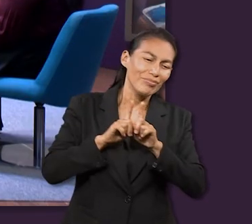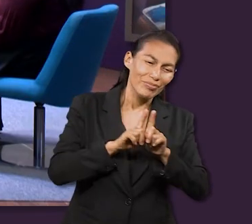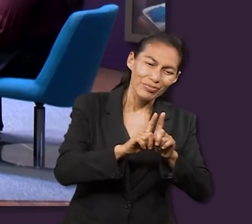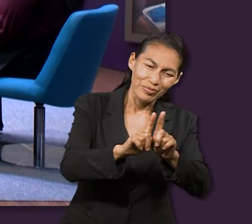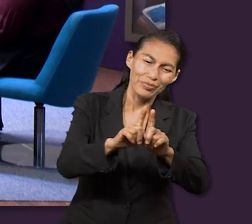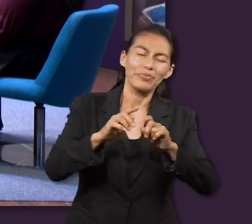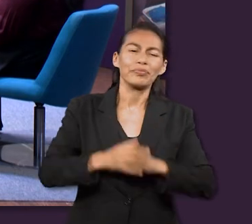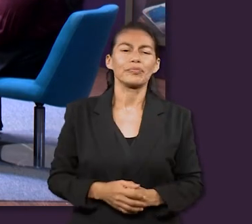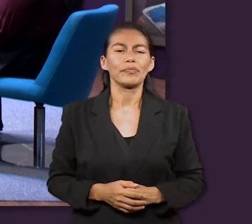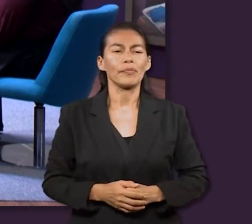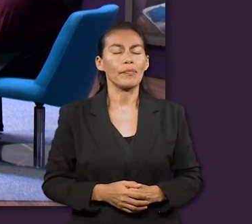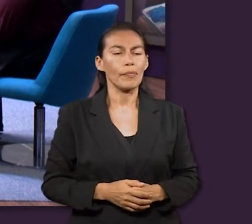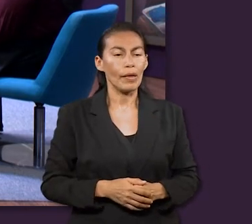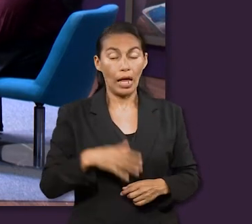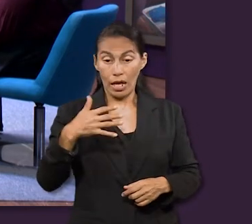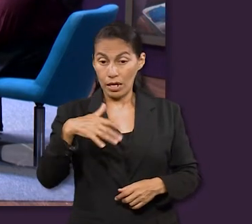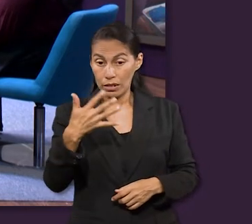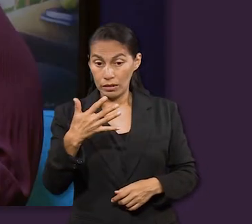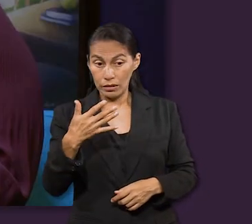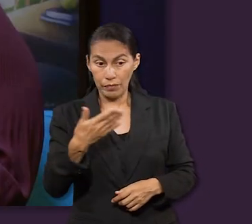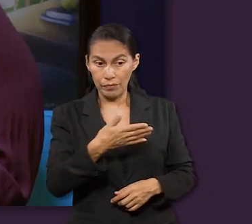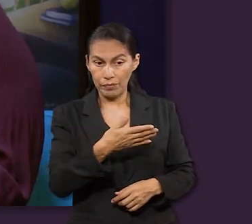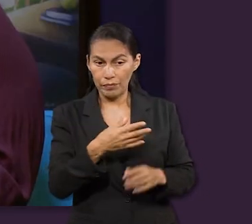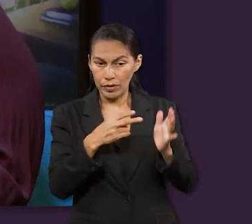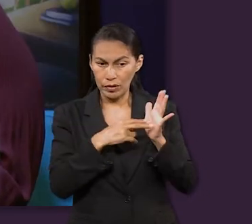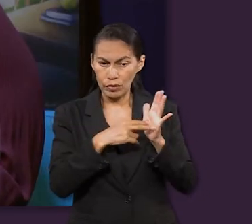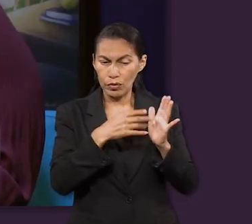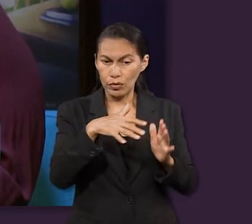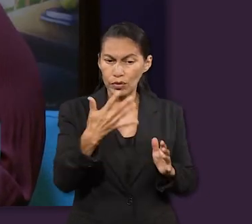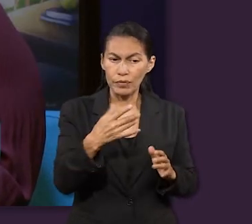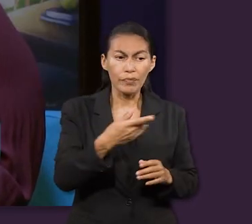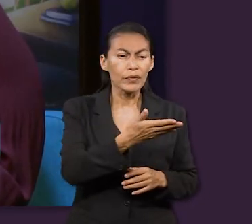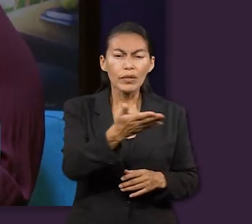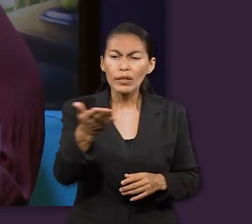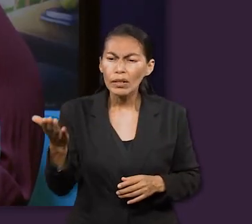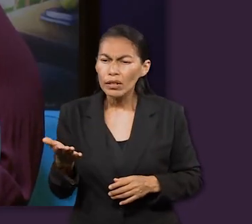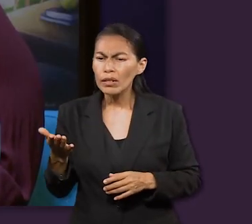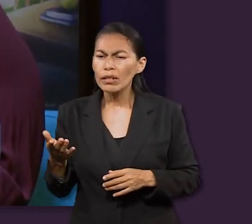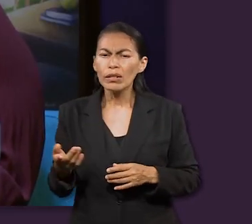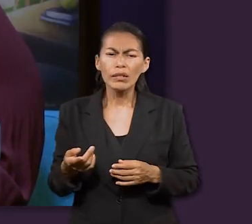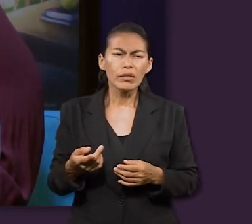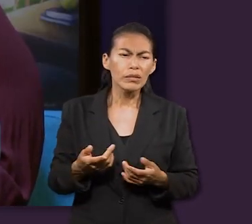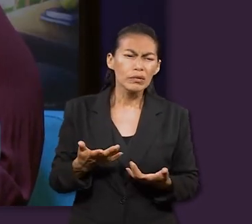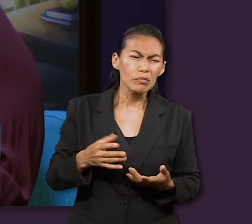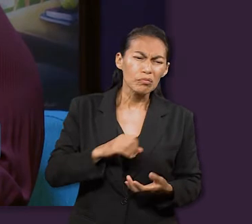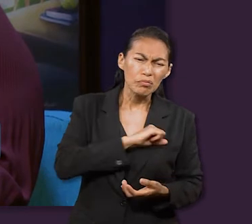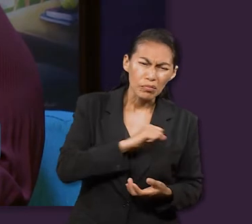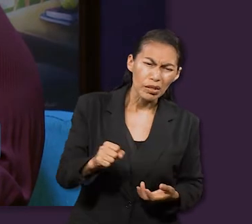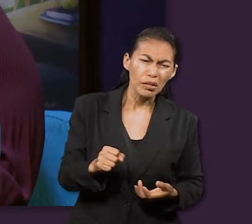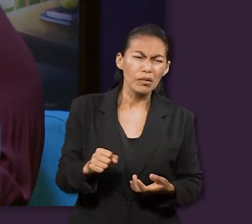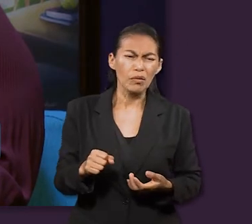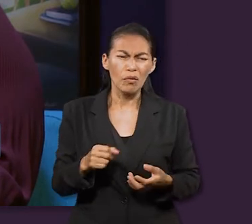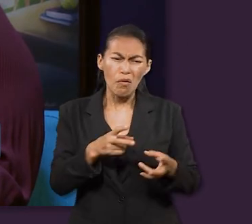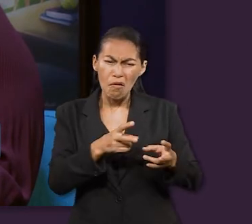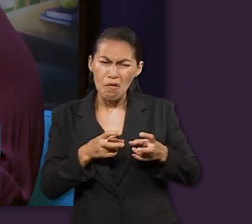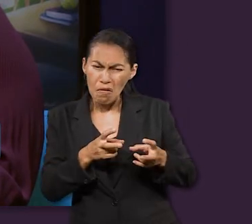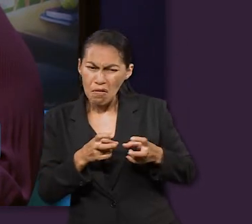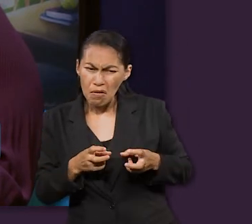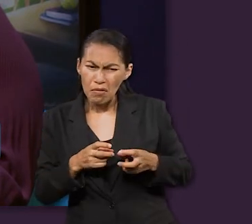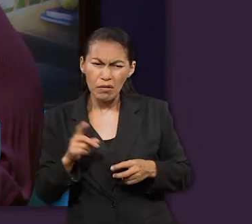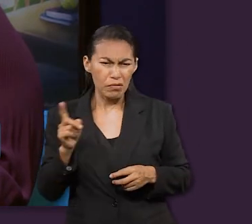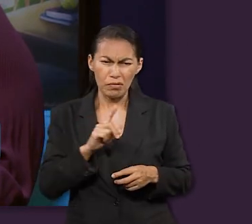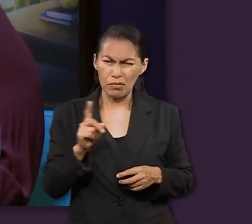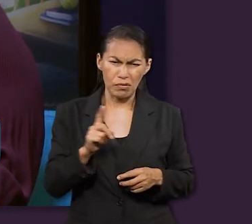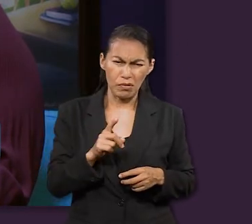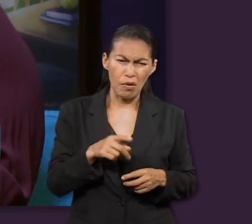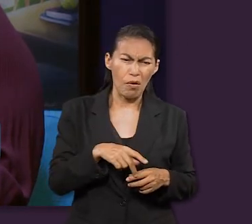El 15, así que ninguno de vosotros padezca como homicida o ladrón o malhechor o por entremeterse en lo